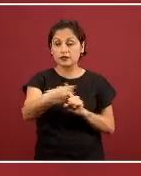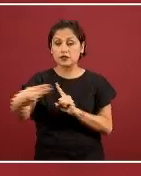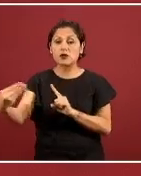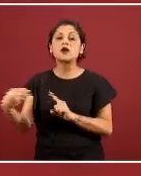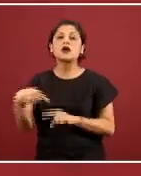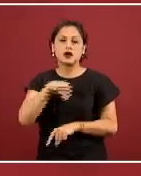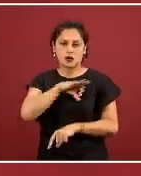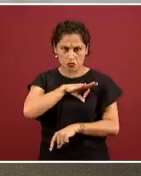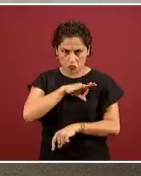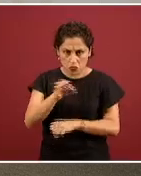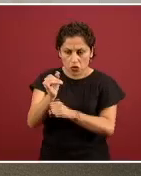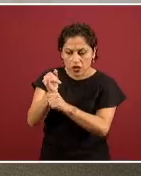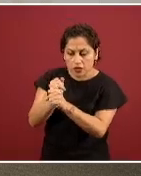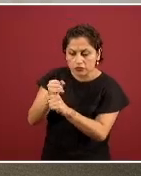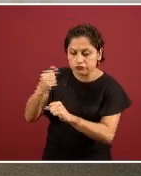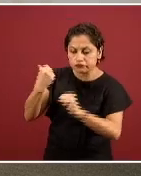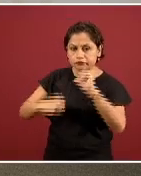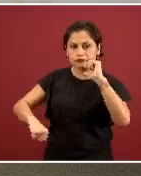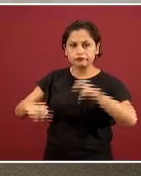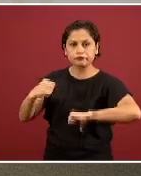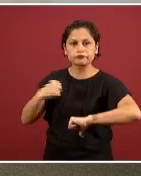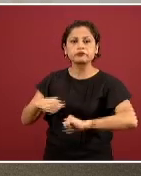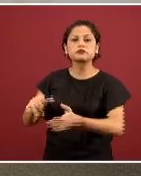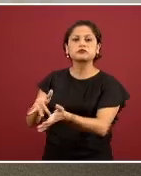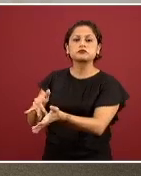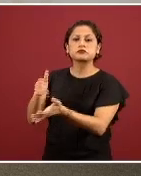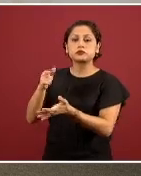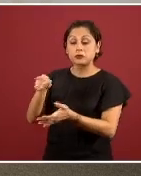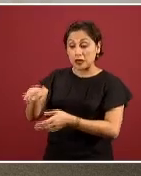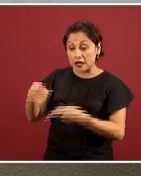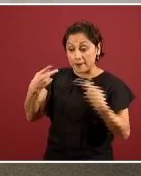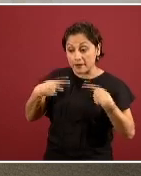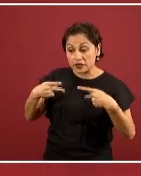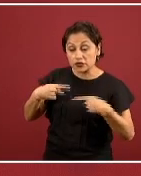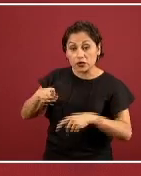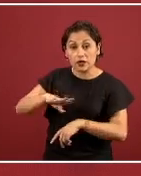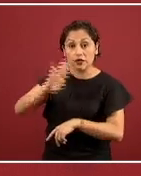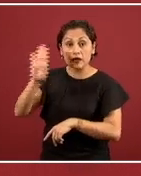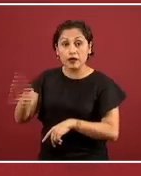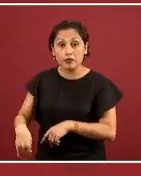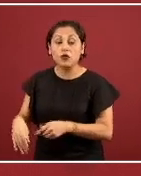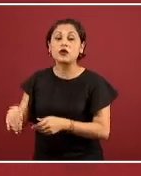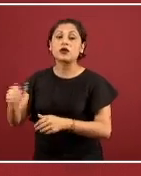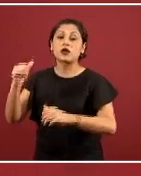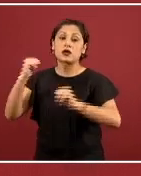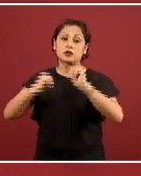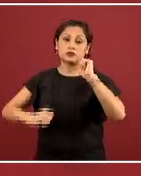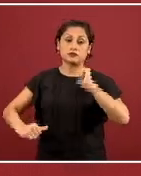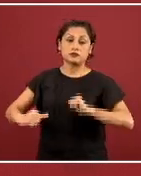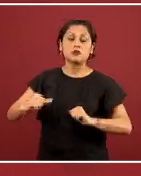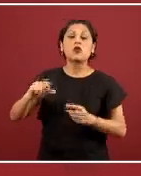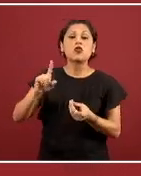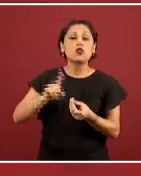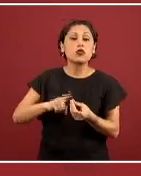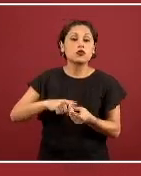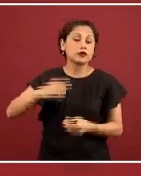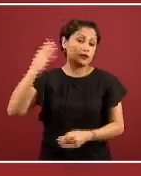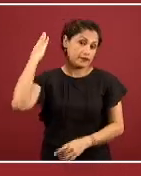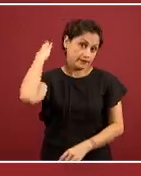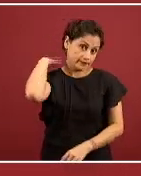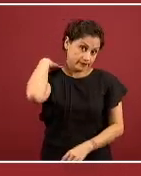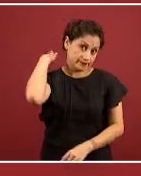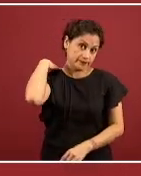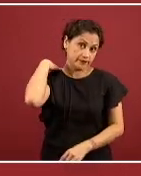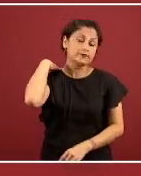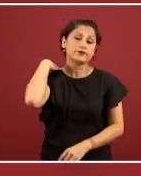muestra sobre una persona que ya falleció, y esta es prácticamente la biopsia pulmonar, es decir, lo ideal